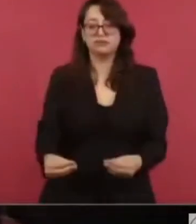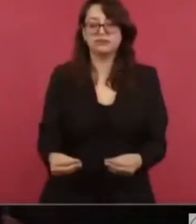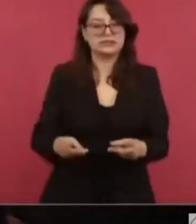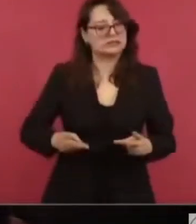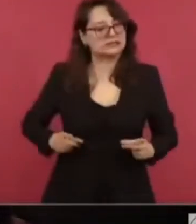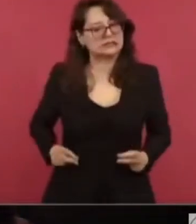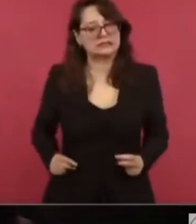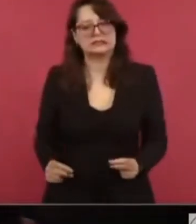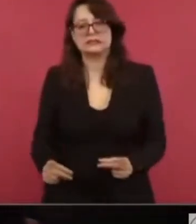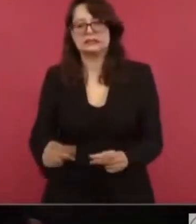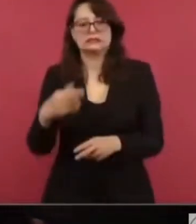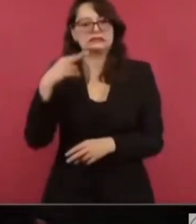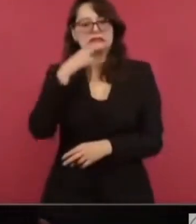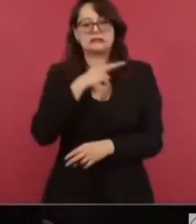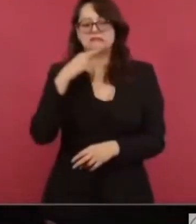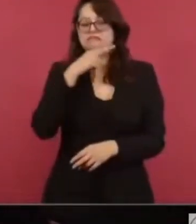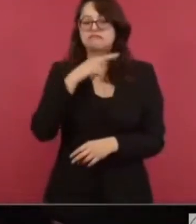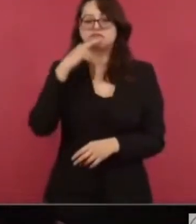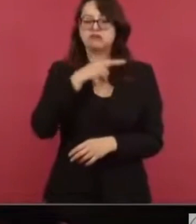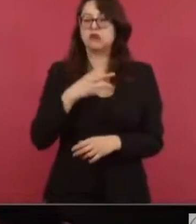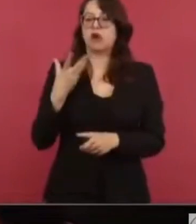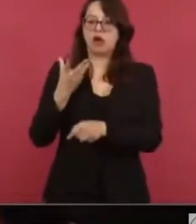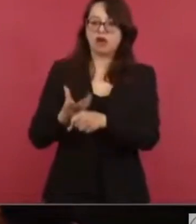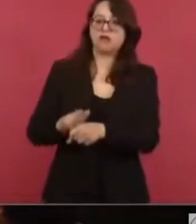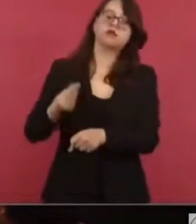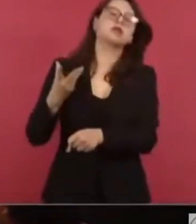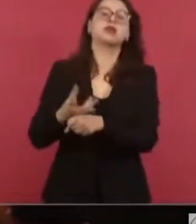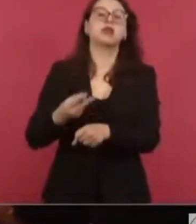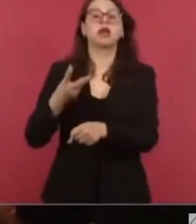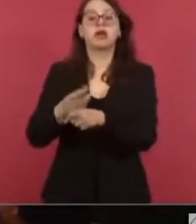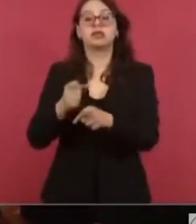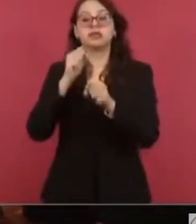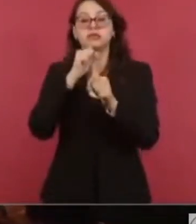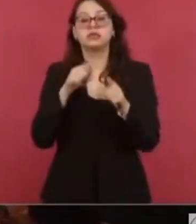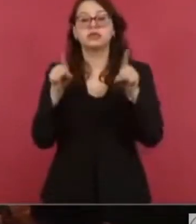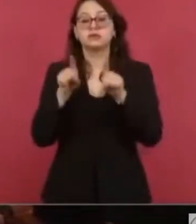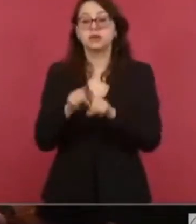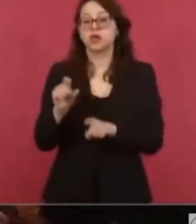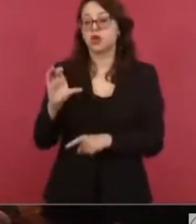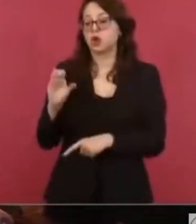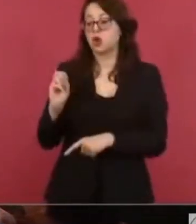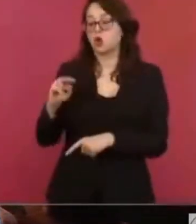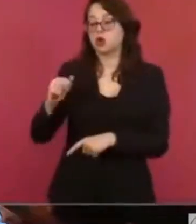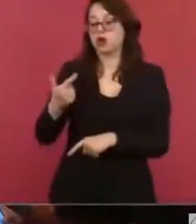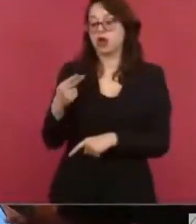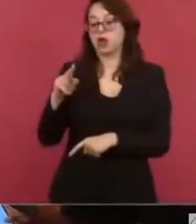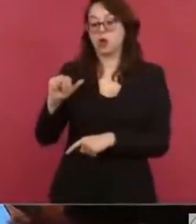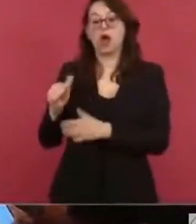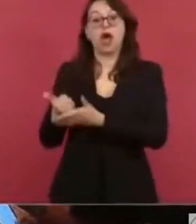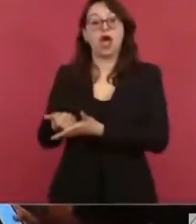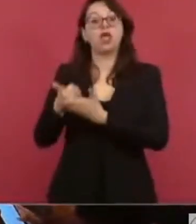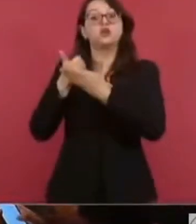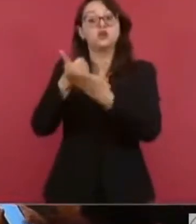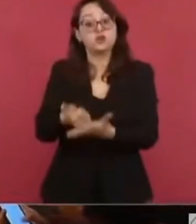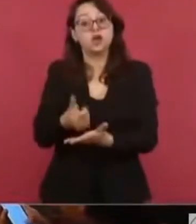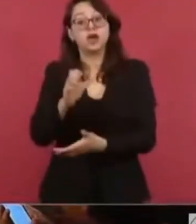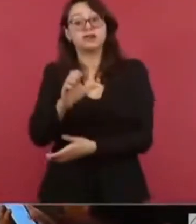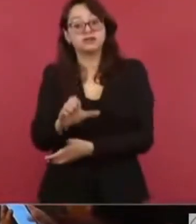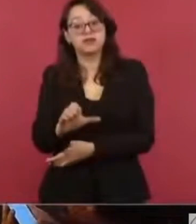intensa, así como con agua, pues se sumó también a esta parte porque